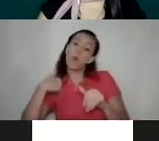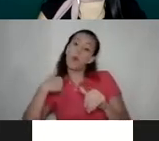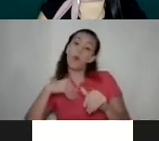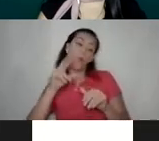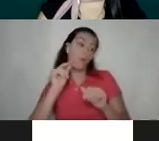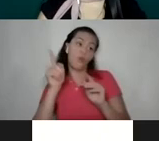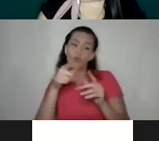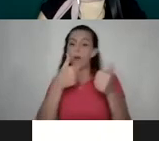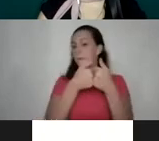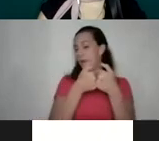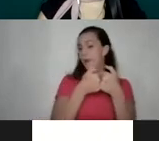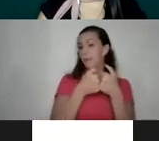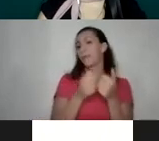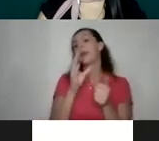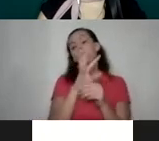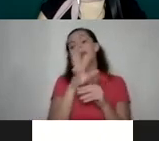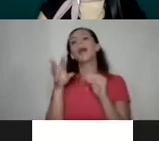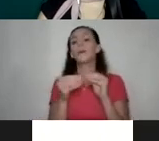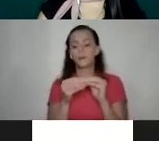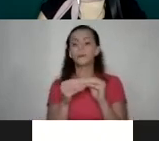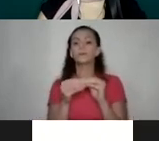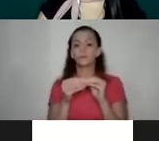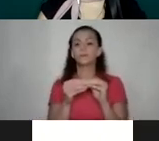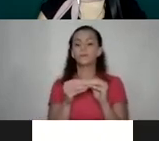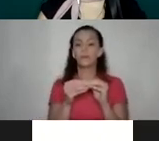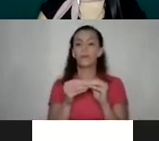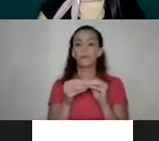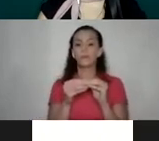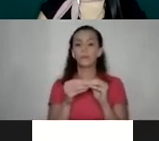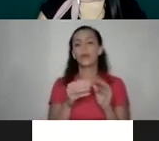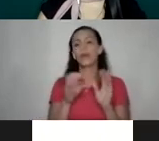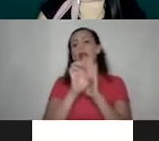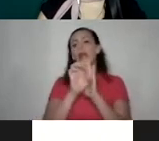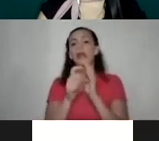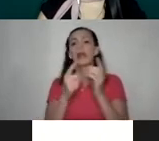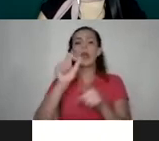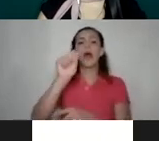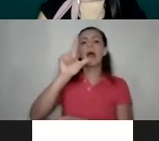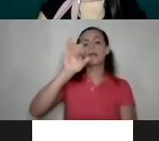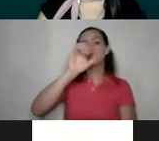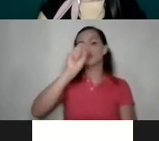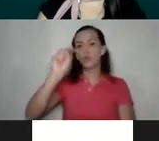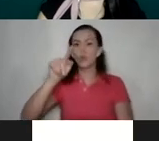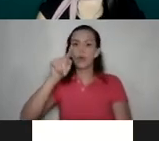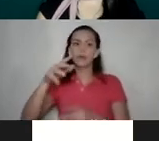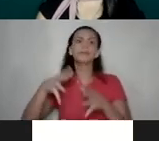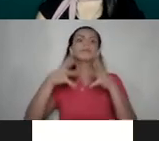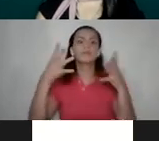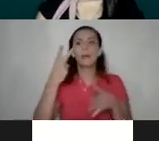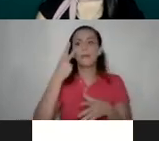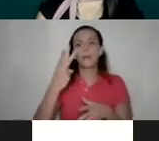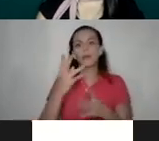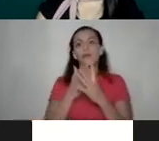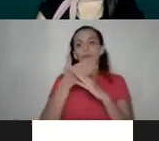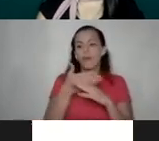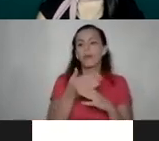su pareja. Y, además, casos de, por ejemplo, el caso de Allison, que ha sido uno de los más vistos en medio, ¿verdad?,